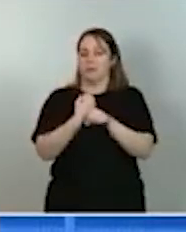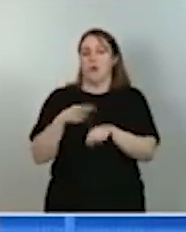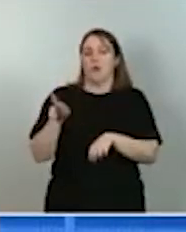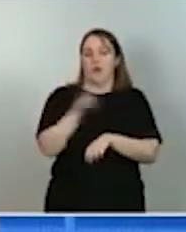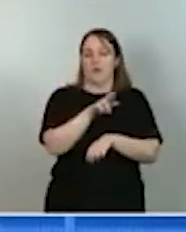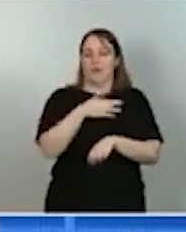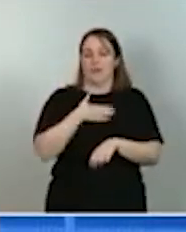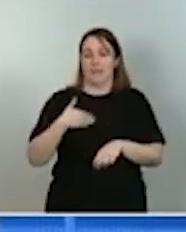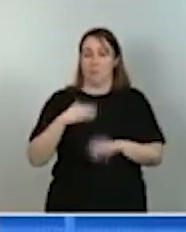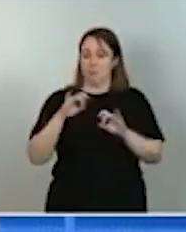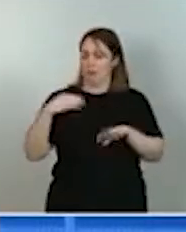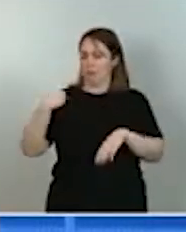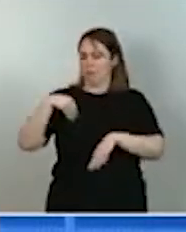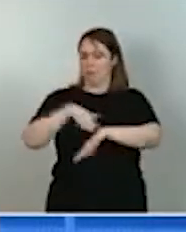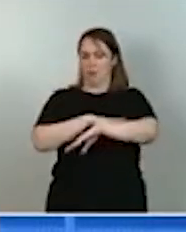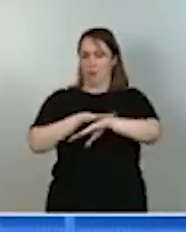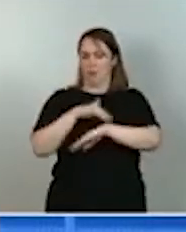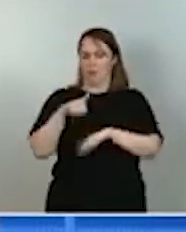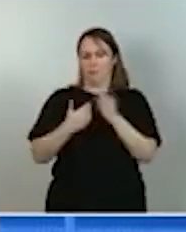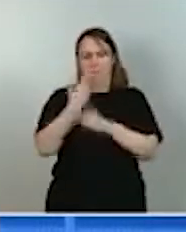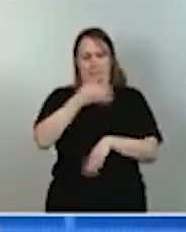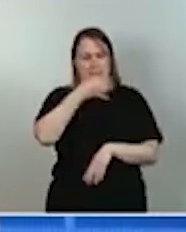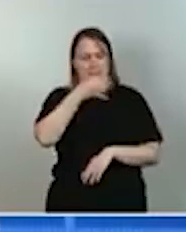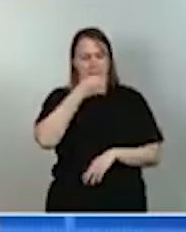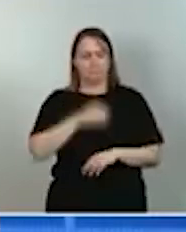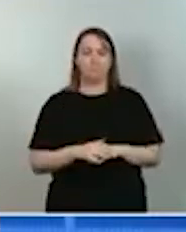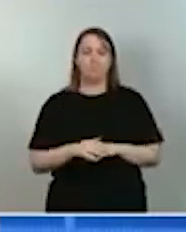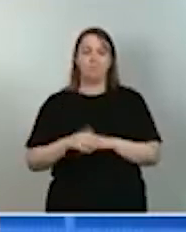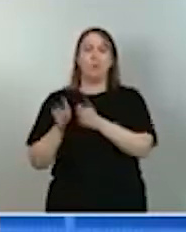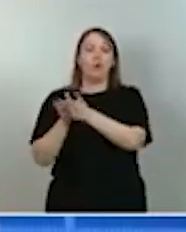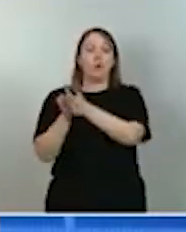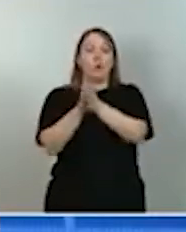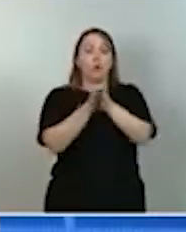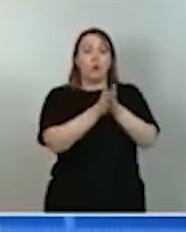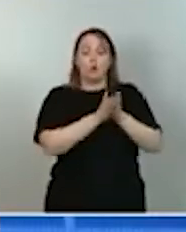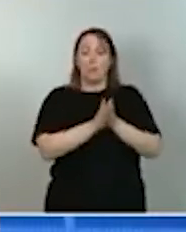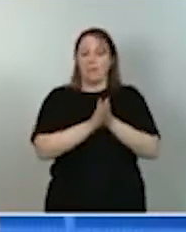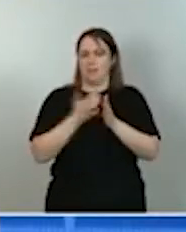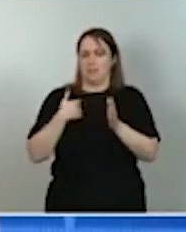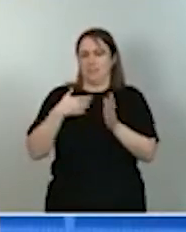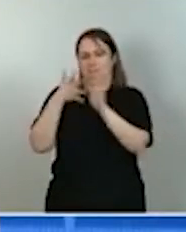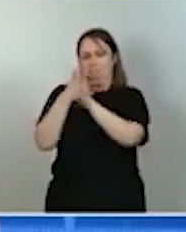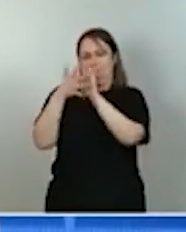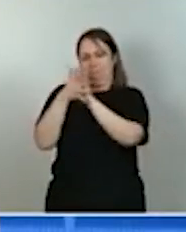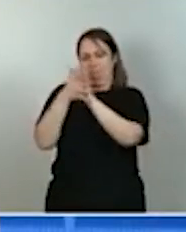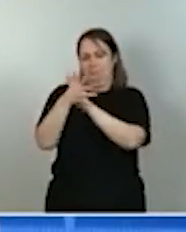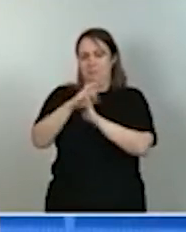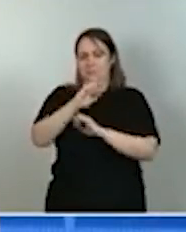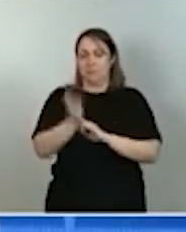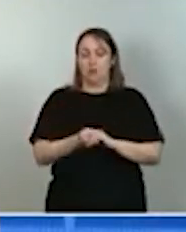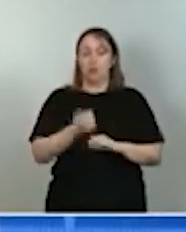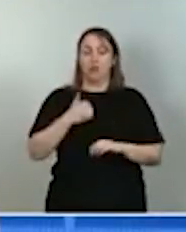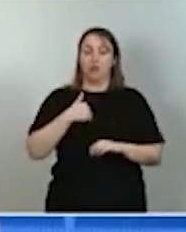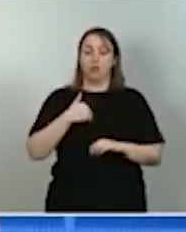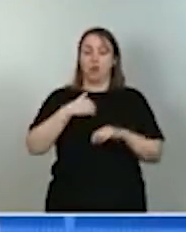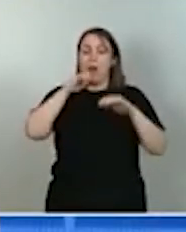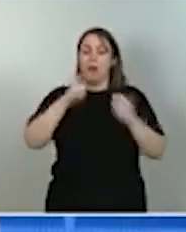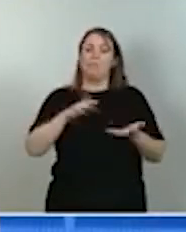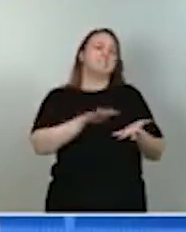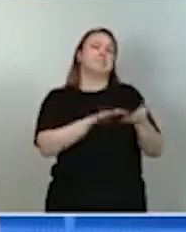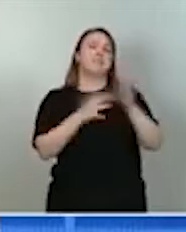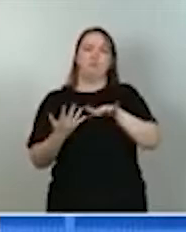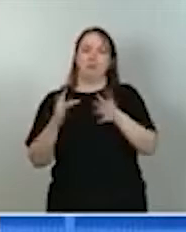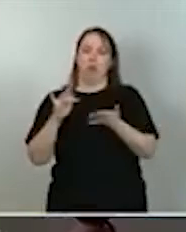Mis compañeros hablarán de distintos ejes de este plan. Voy a hablar de la transformación digital, porque la agenda